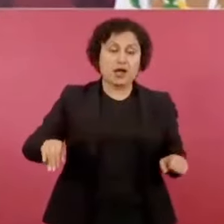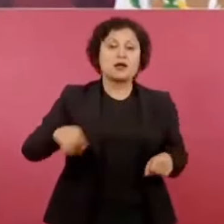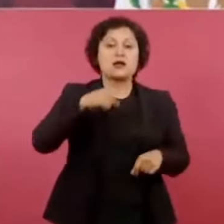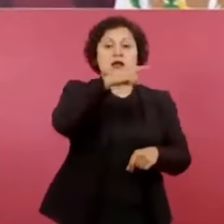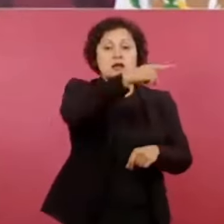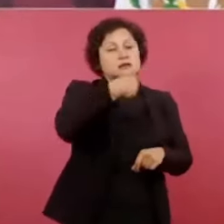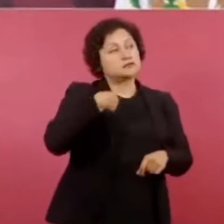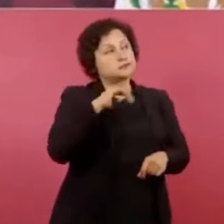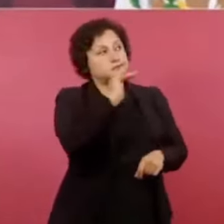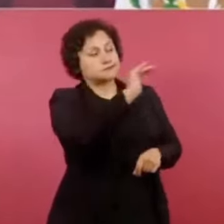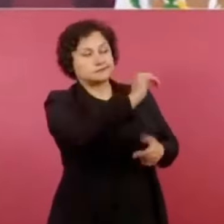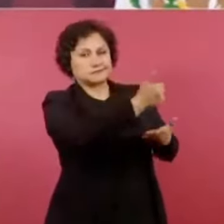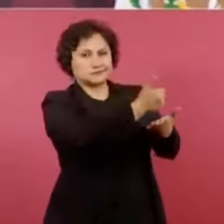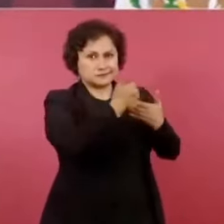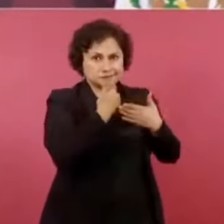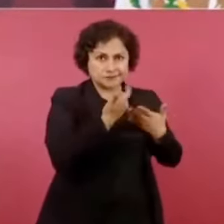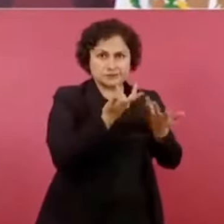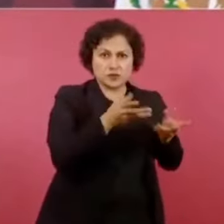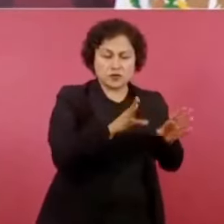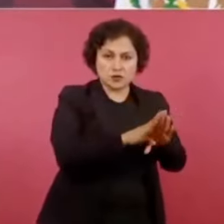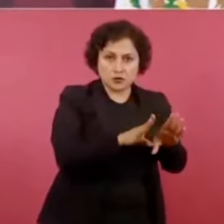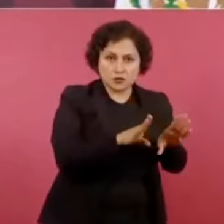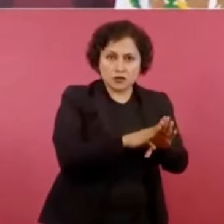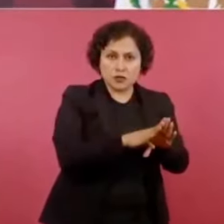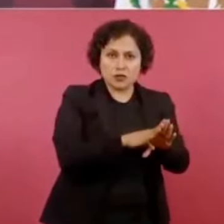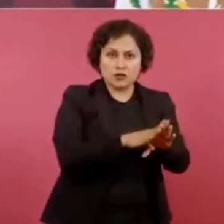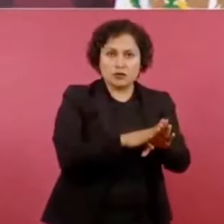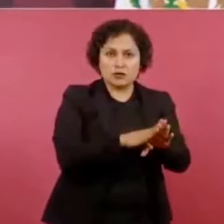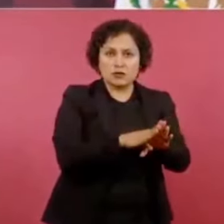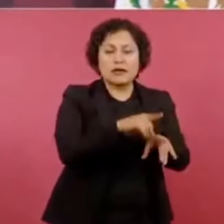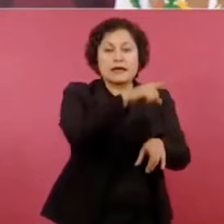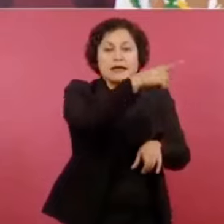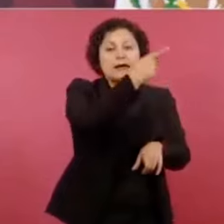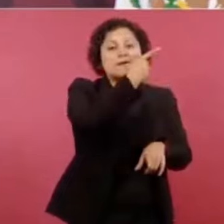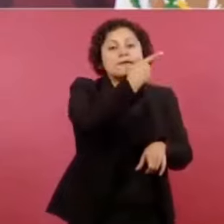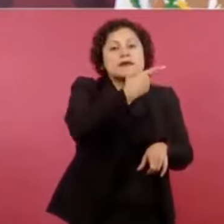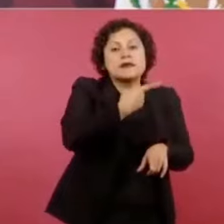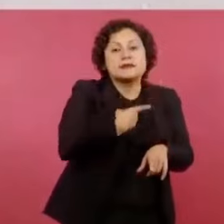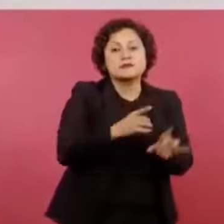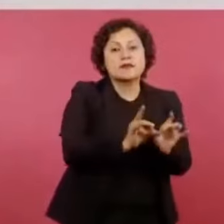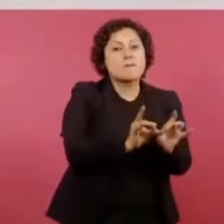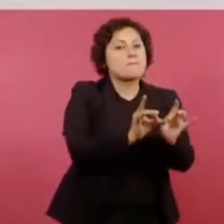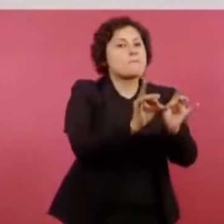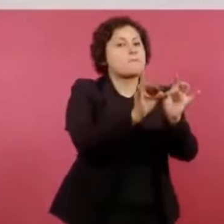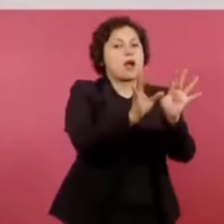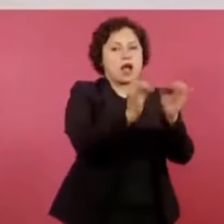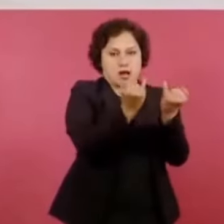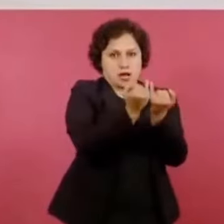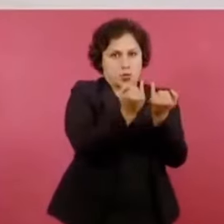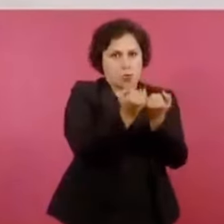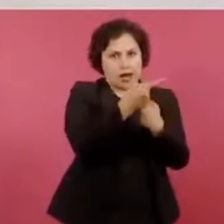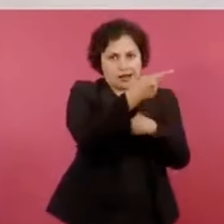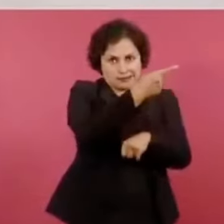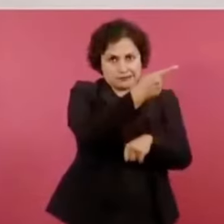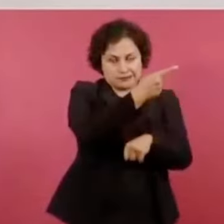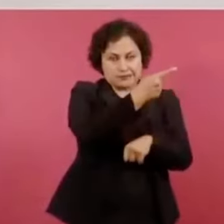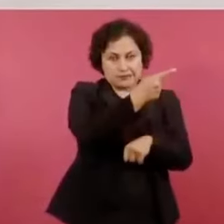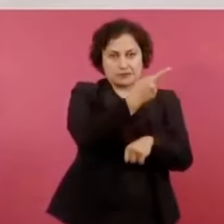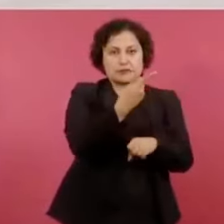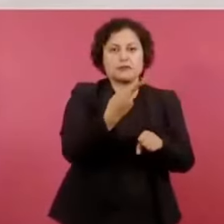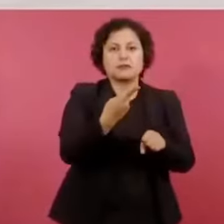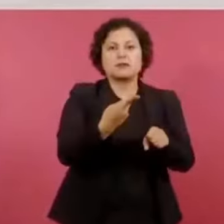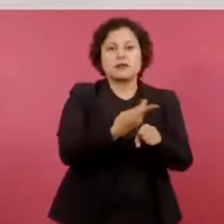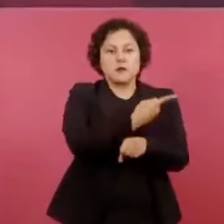tienen como procedimiento